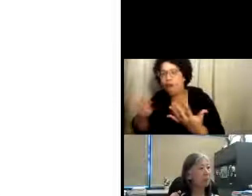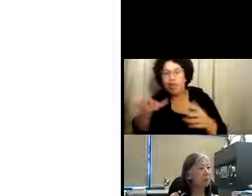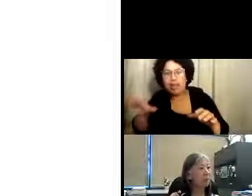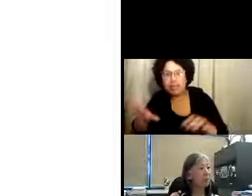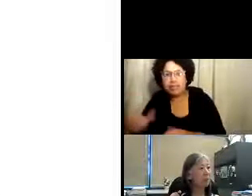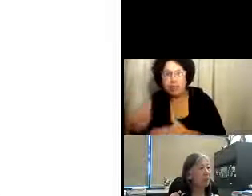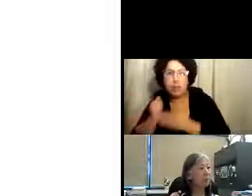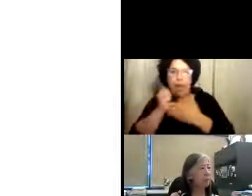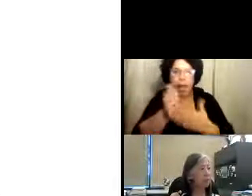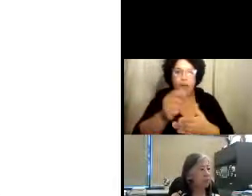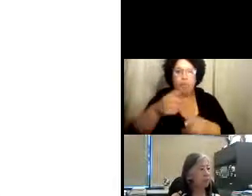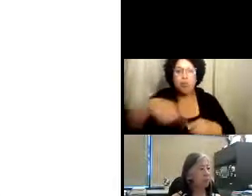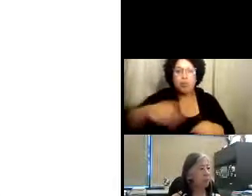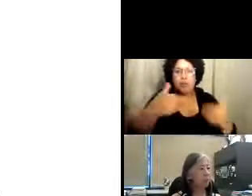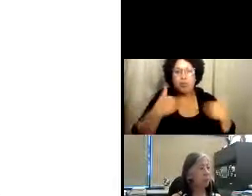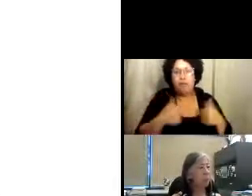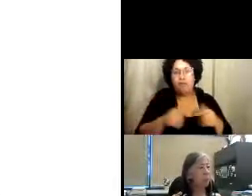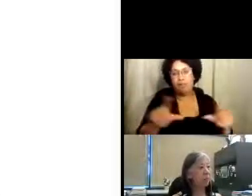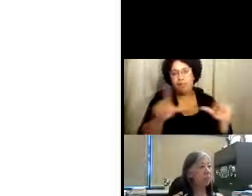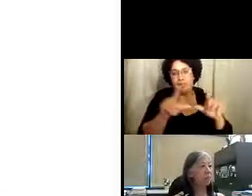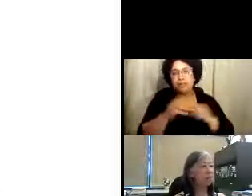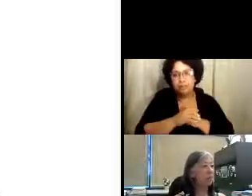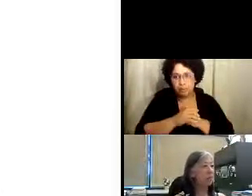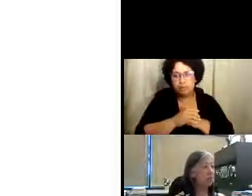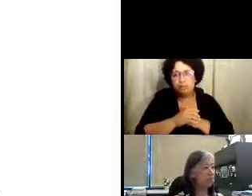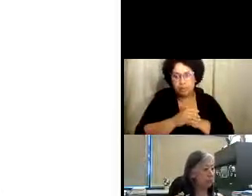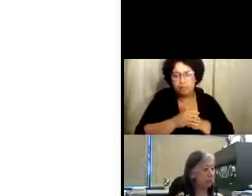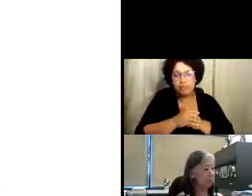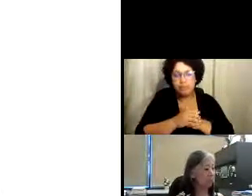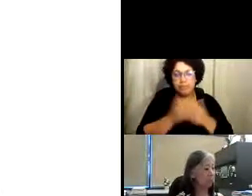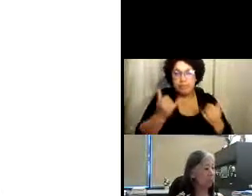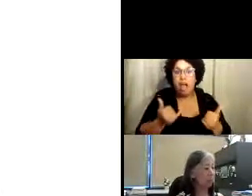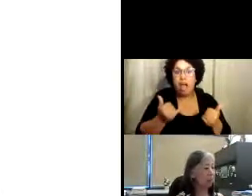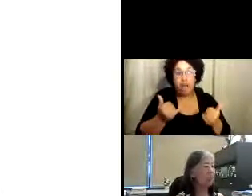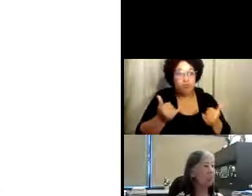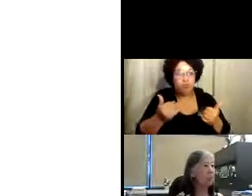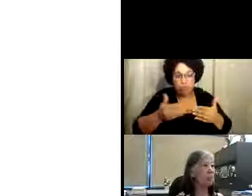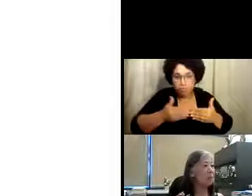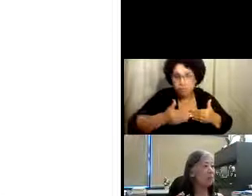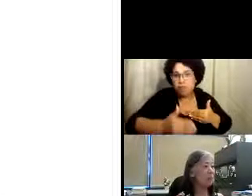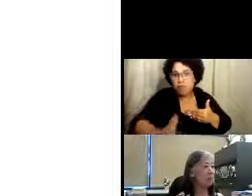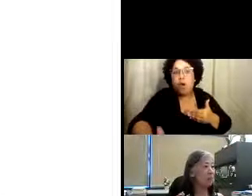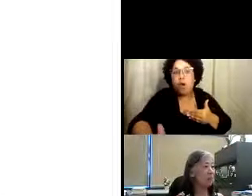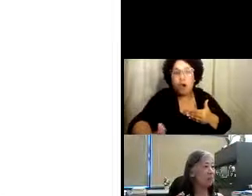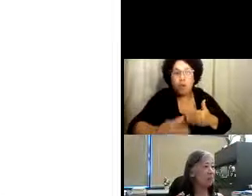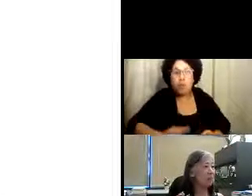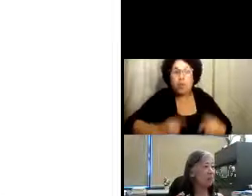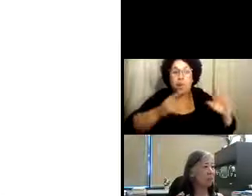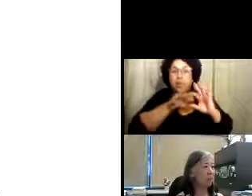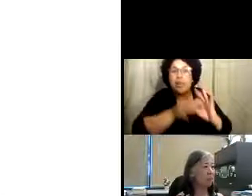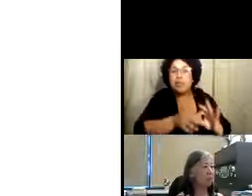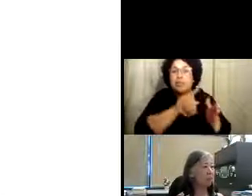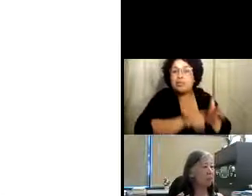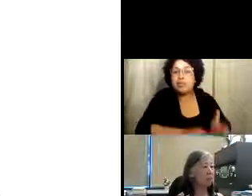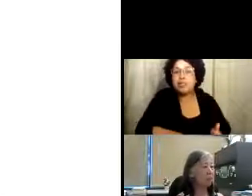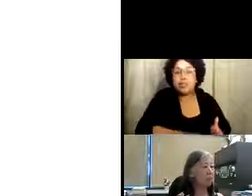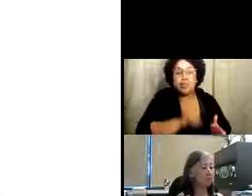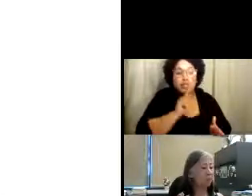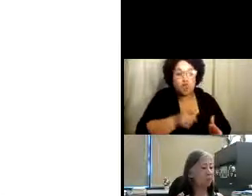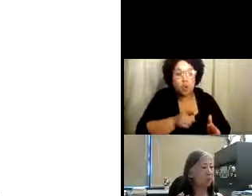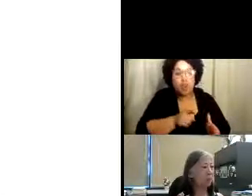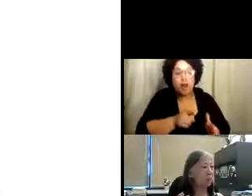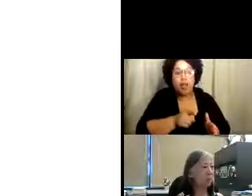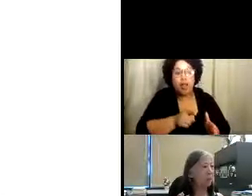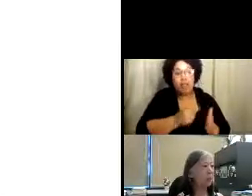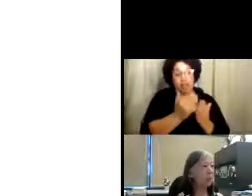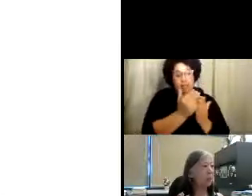causa del COVID-19 para poder enfocarnos en otros asuntos de nuestros peticionarios de licencia. Pero ahora la meta